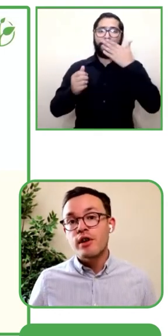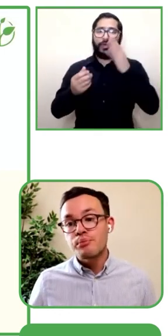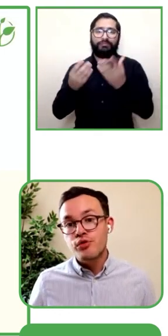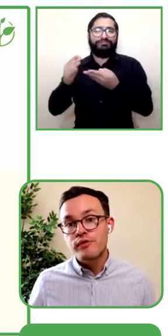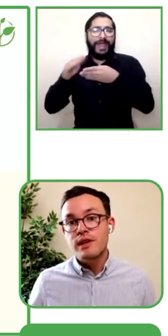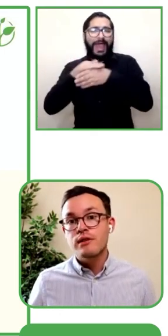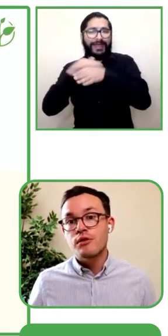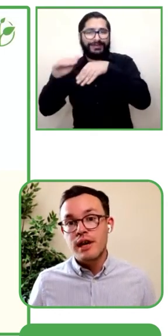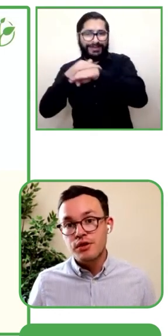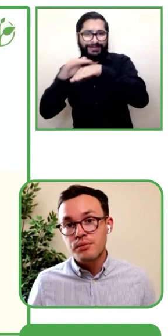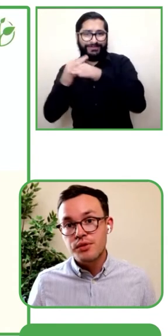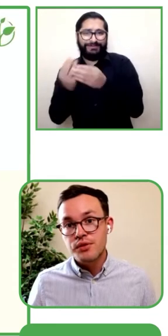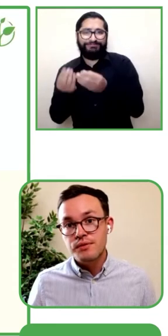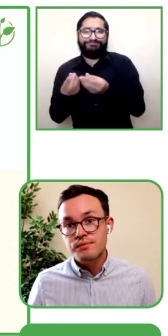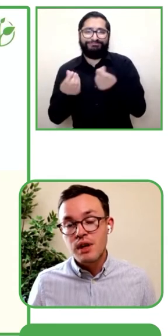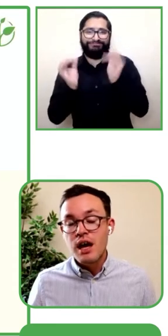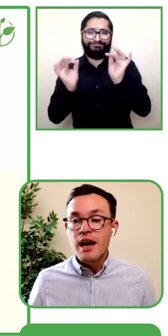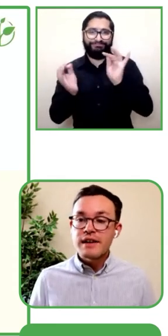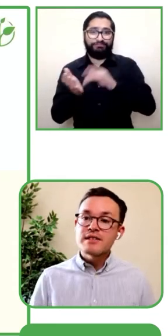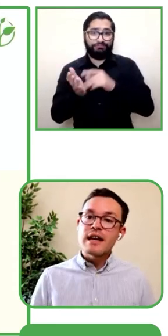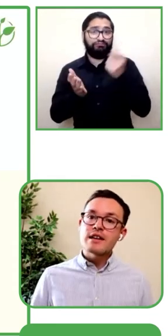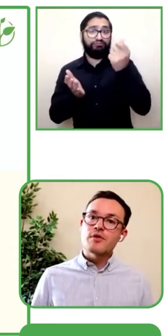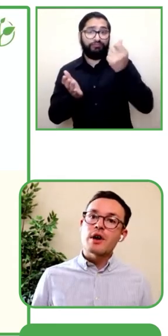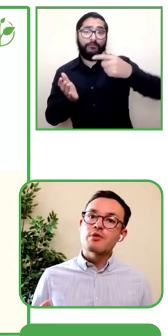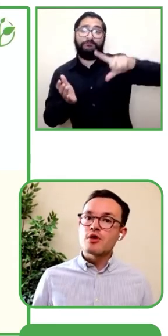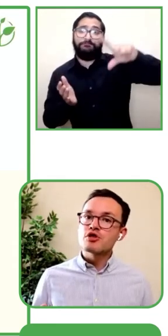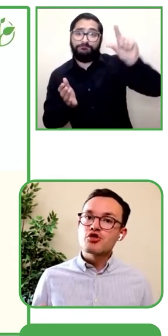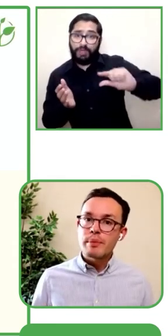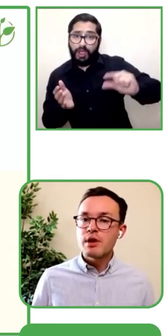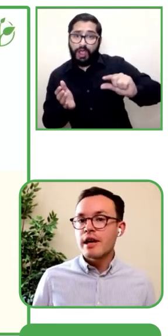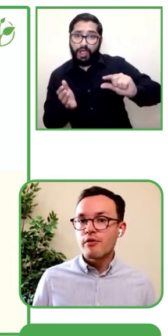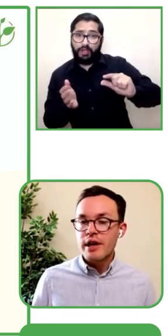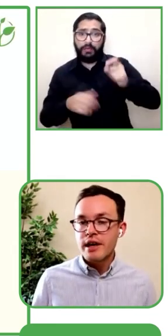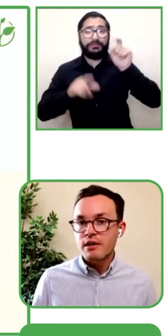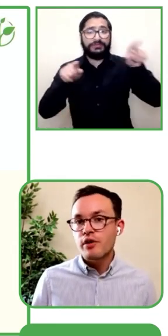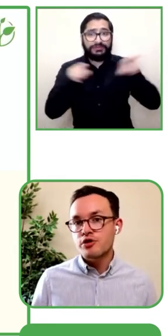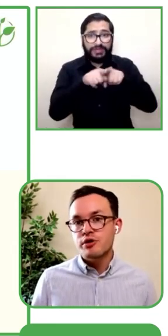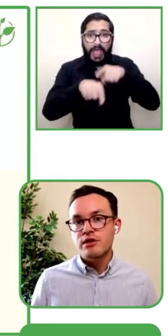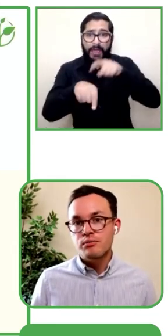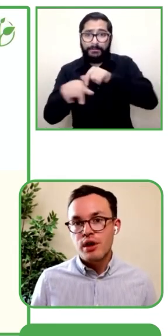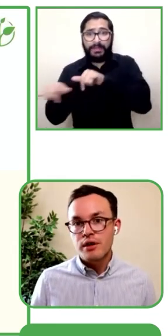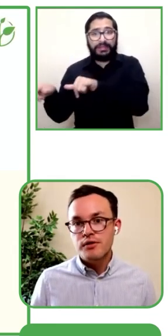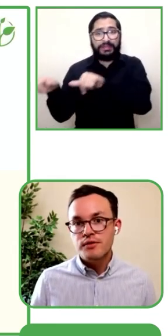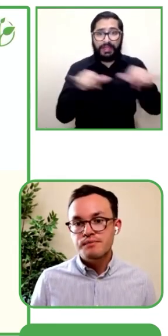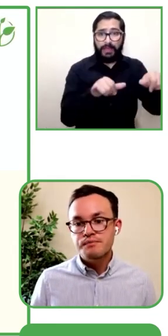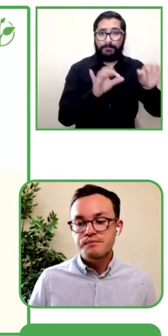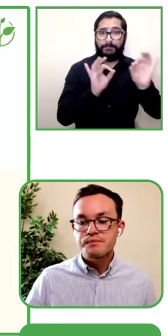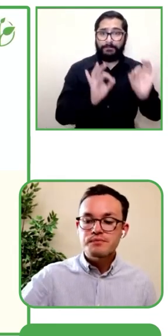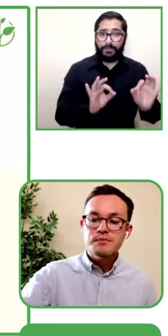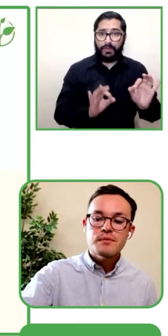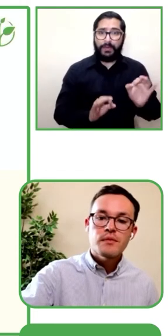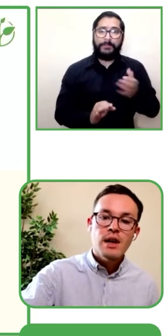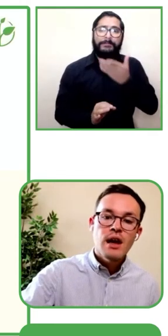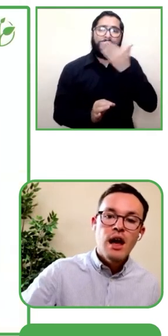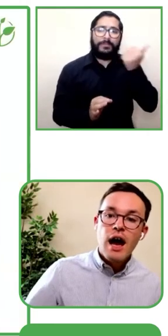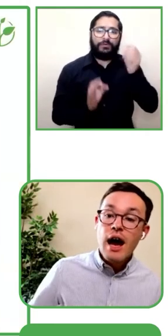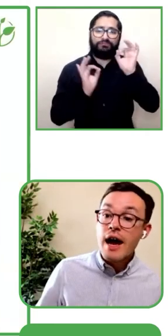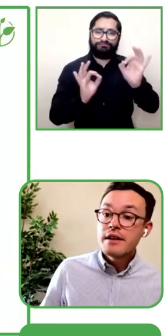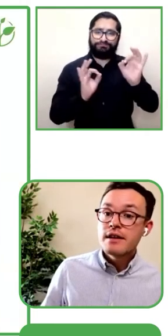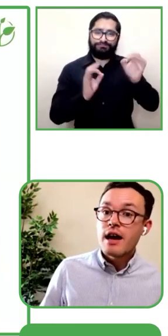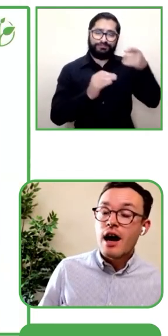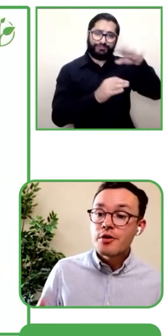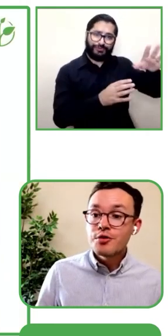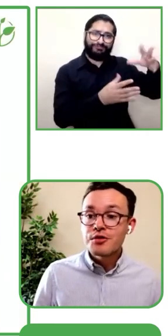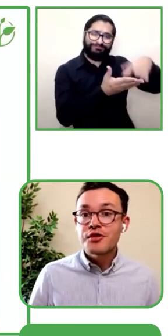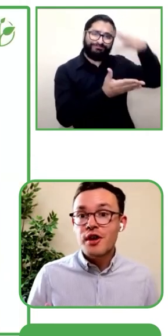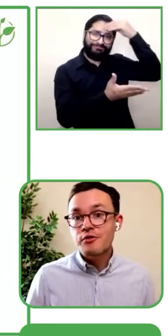costo y al mismo tiempo mejorar los resultados de aprendizaje. Y esto es un